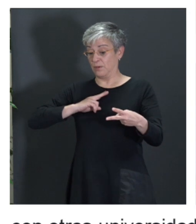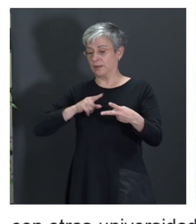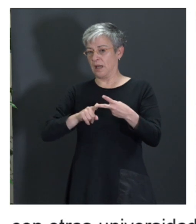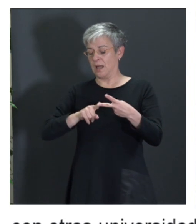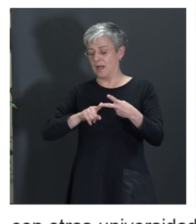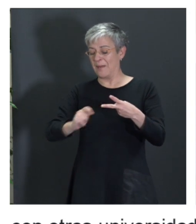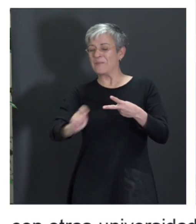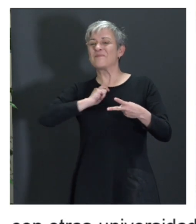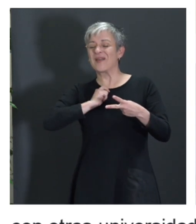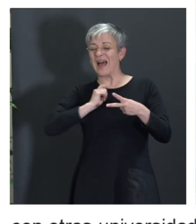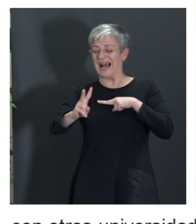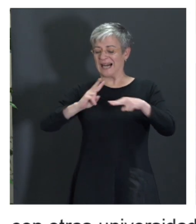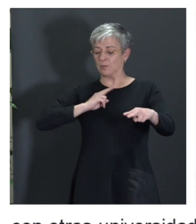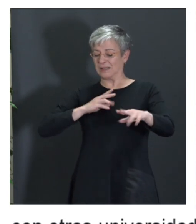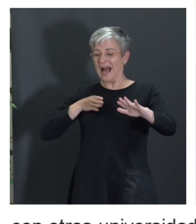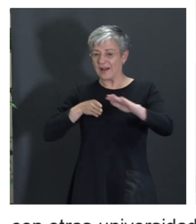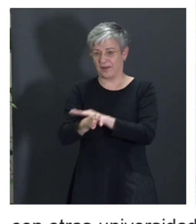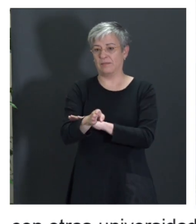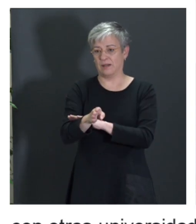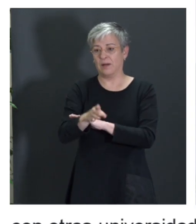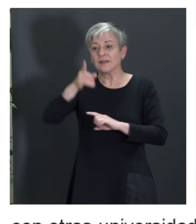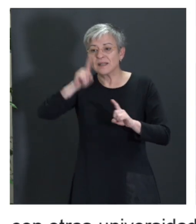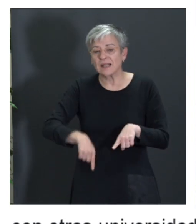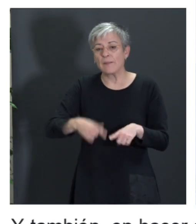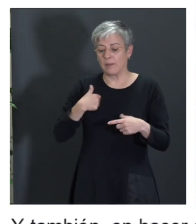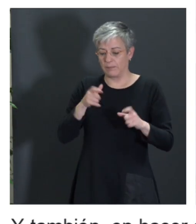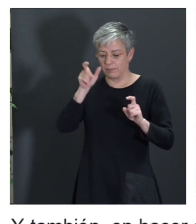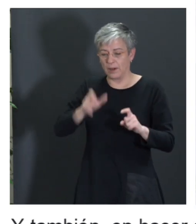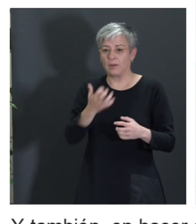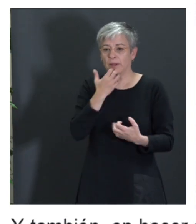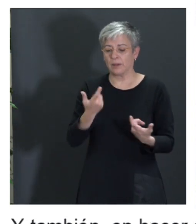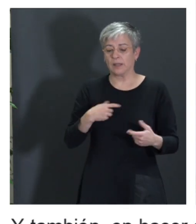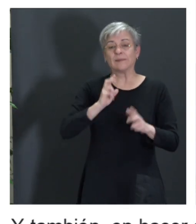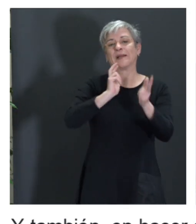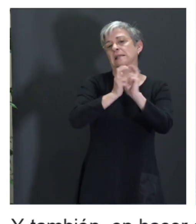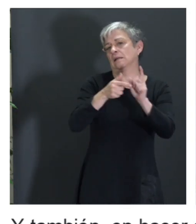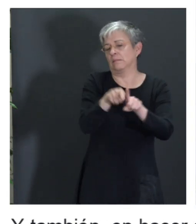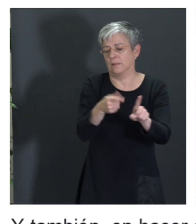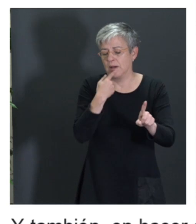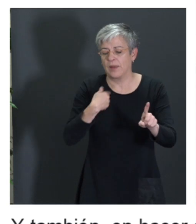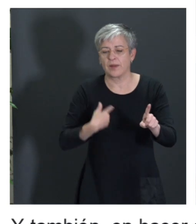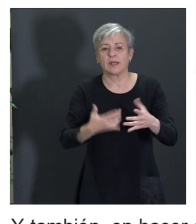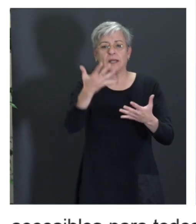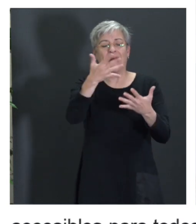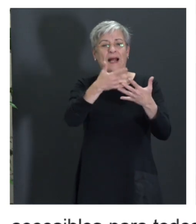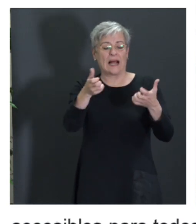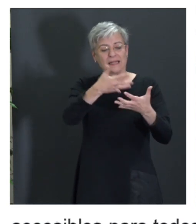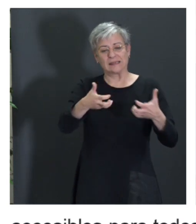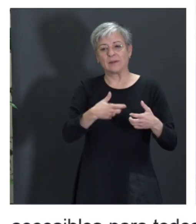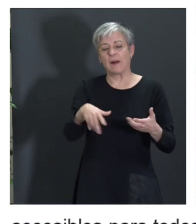accesibles para todos, también para personas con discapacidad cognitiva, porque aparentemente le dices a HGPT, oye, escríbeme lectura fácil